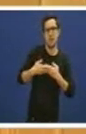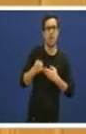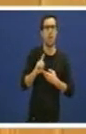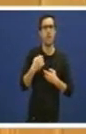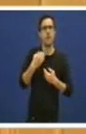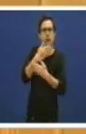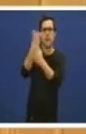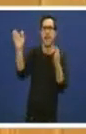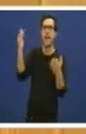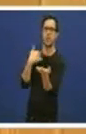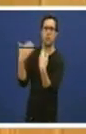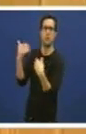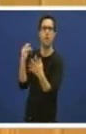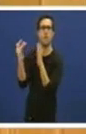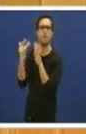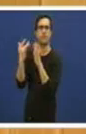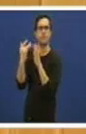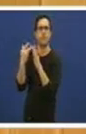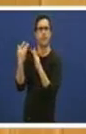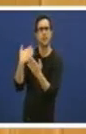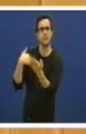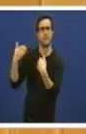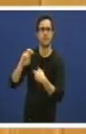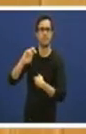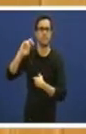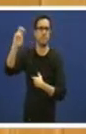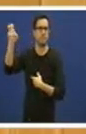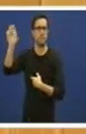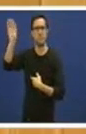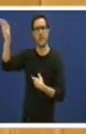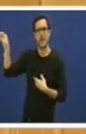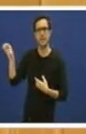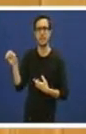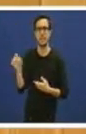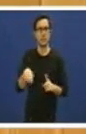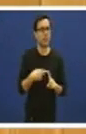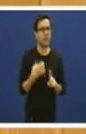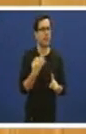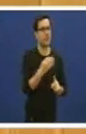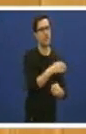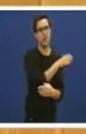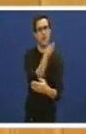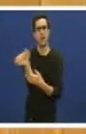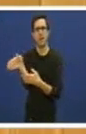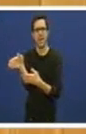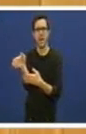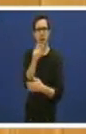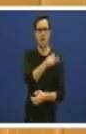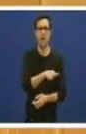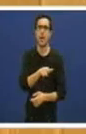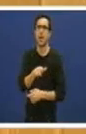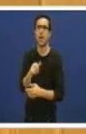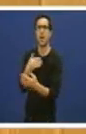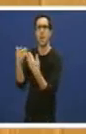acordou a mesa auxiliar do sector naval e que se faga valedor perante donde se ten que facer ante o goberno central e ante a Unión